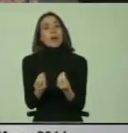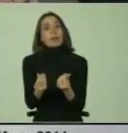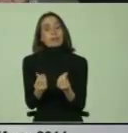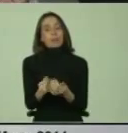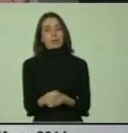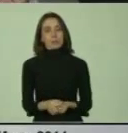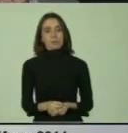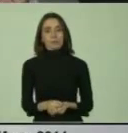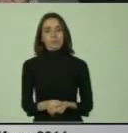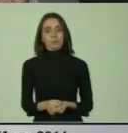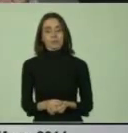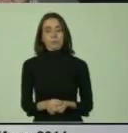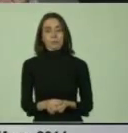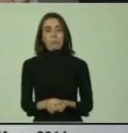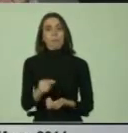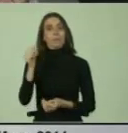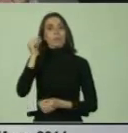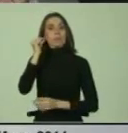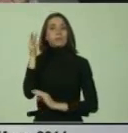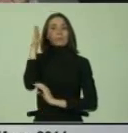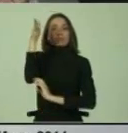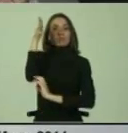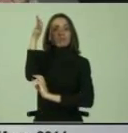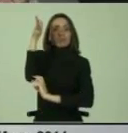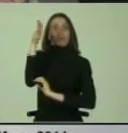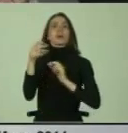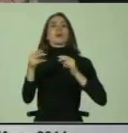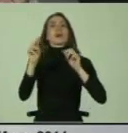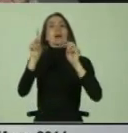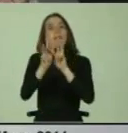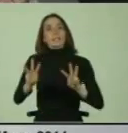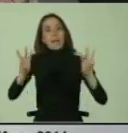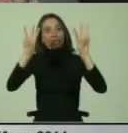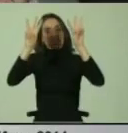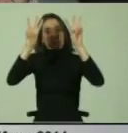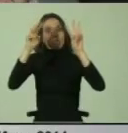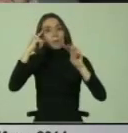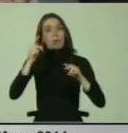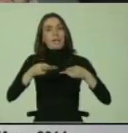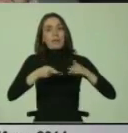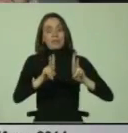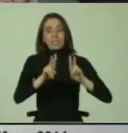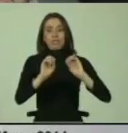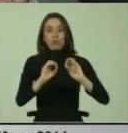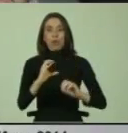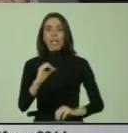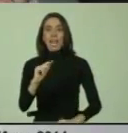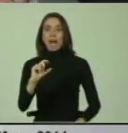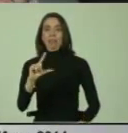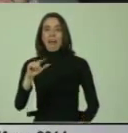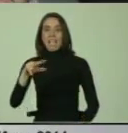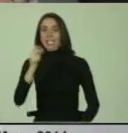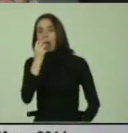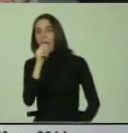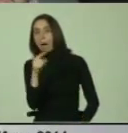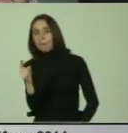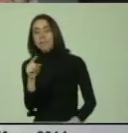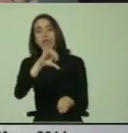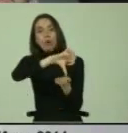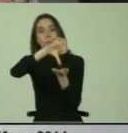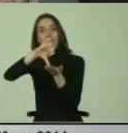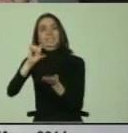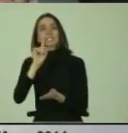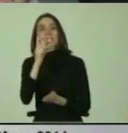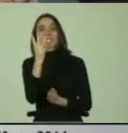En la Relatora de Naciones Unidas para el Derecho a la Educación, Katarina Tomáchezky, estableció que los países suelen seguir tres